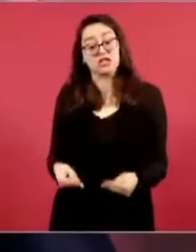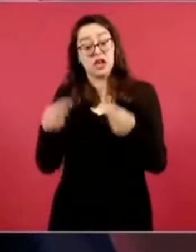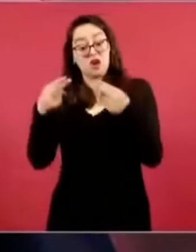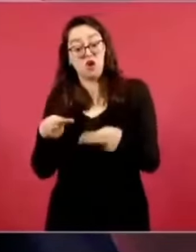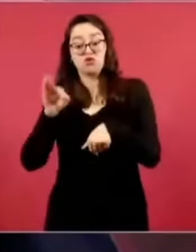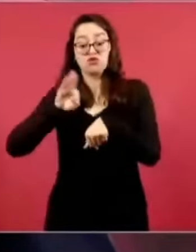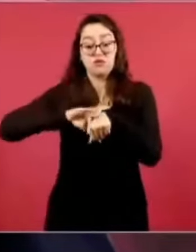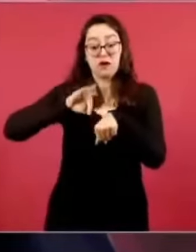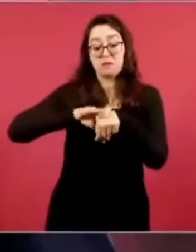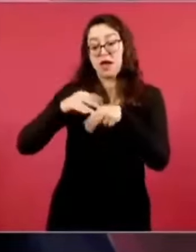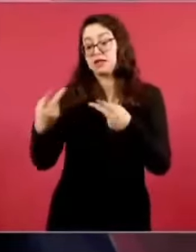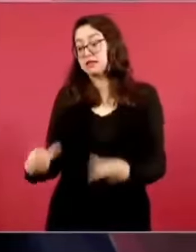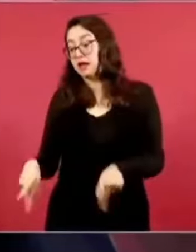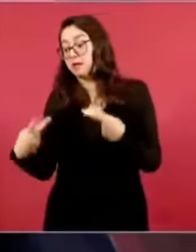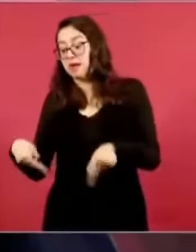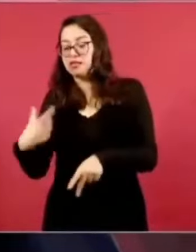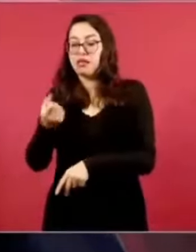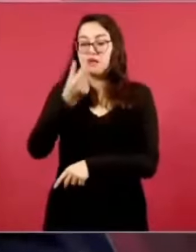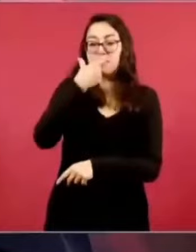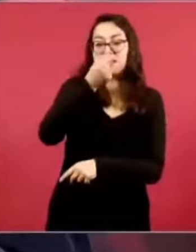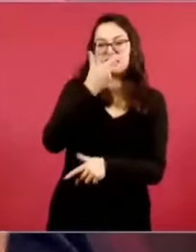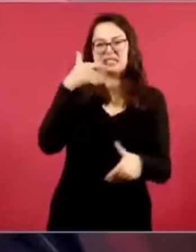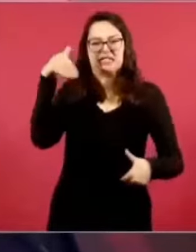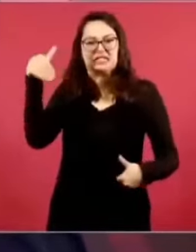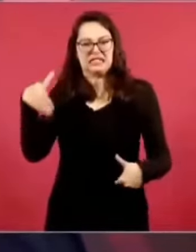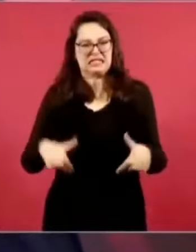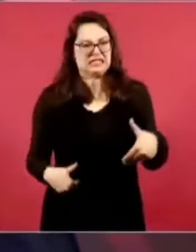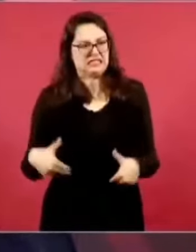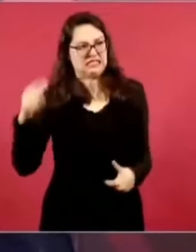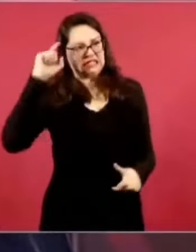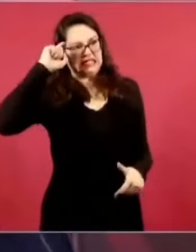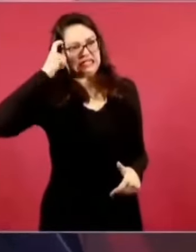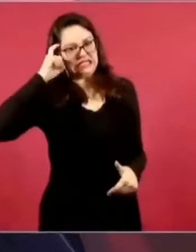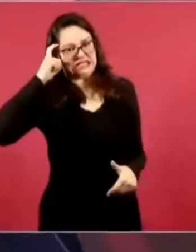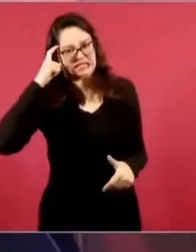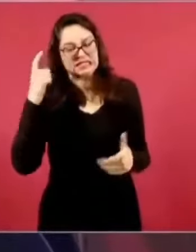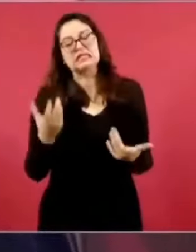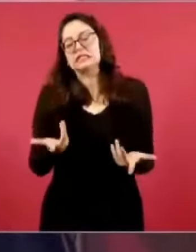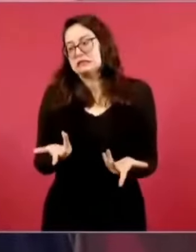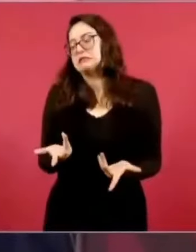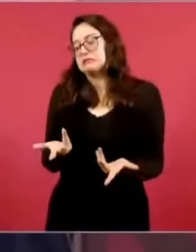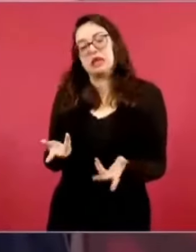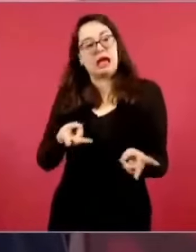distribuirlas, porque ya no pueden robar,